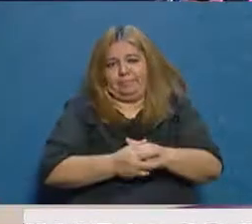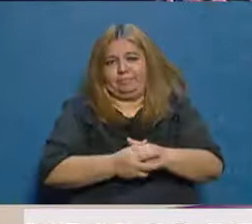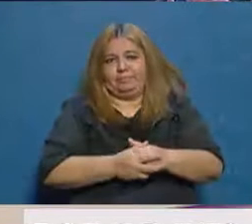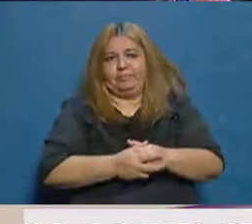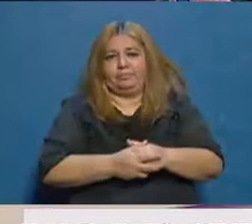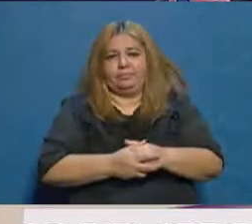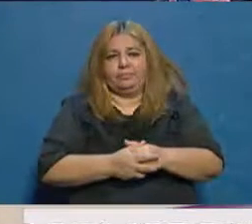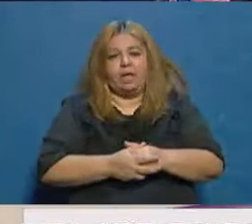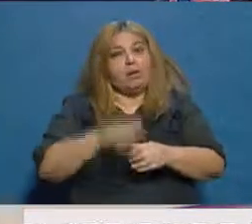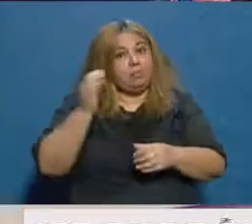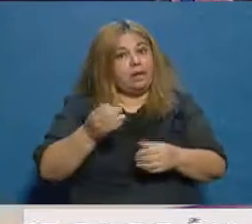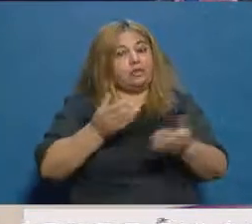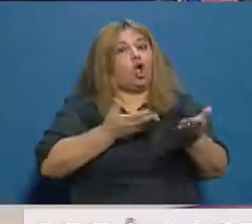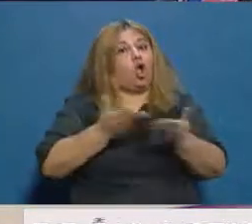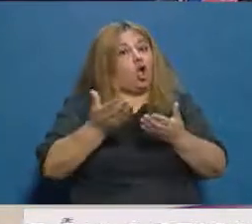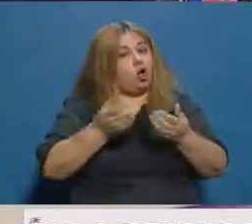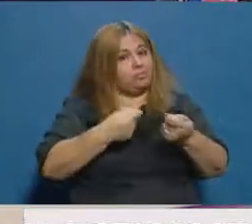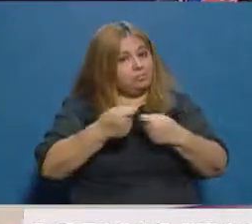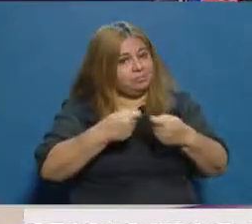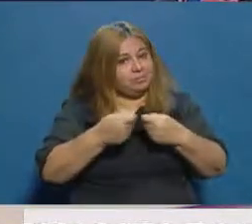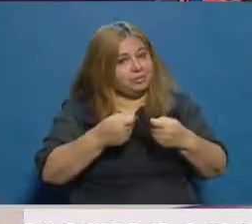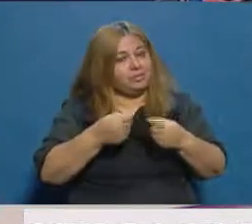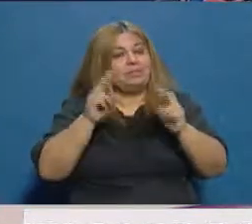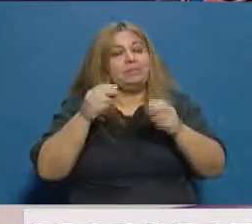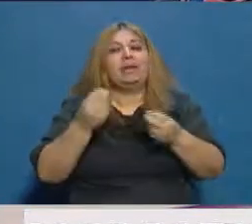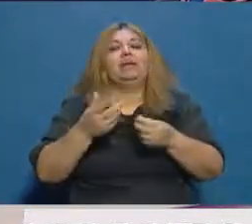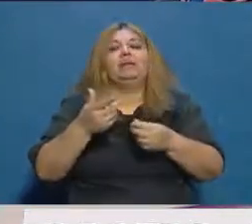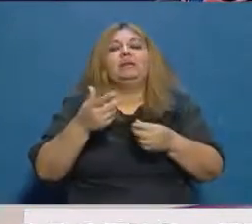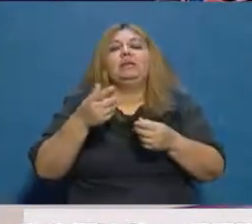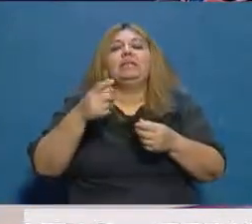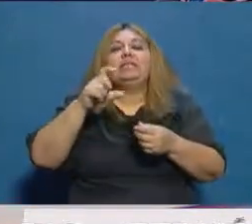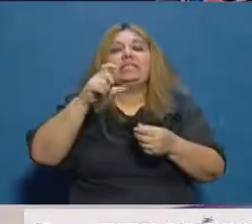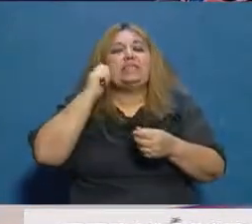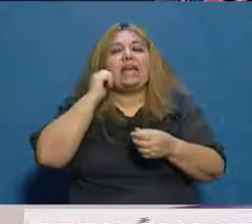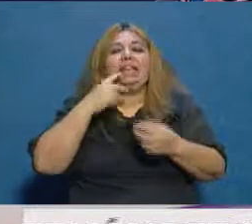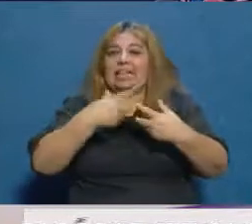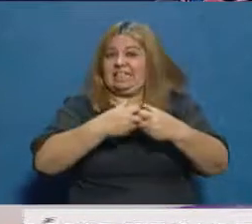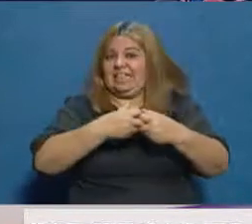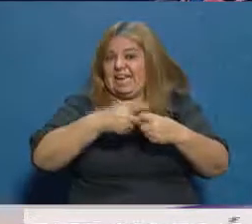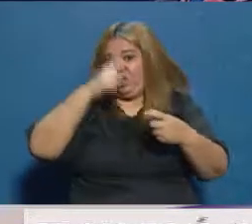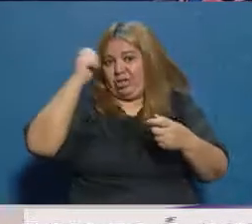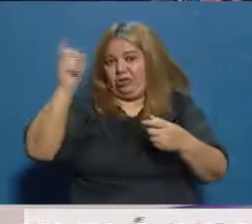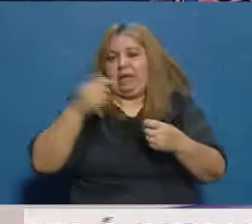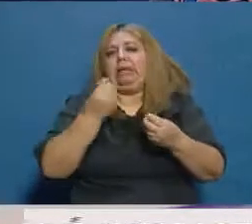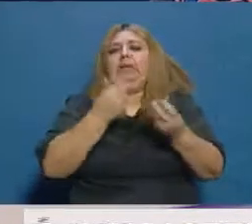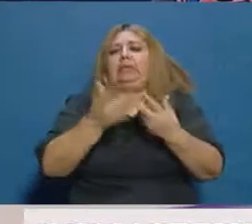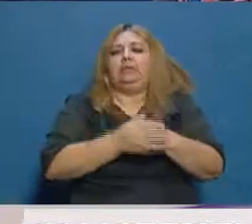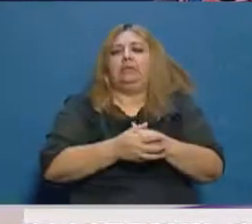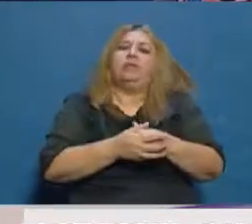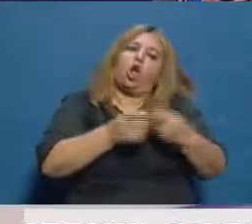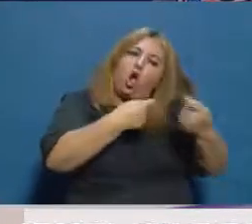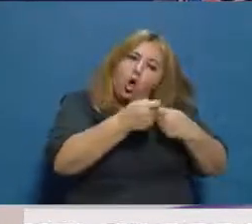Bien, hablando de comercios y servicios, entonces, Eva, ¿y qué dicen desde la CGT? Bien, comercios y servicios y también